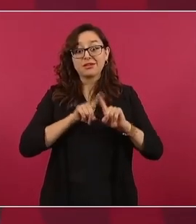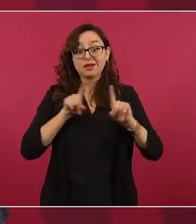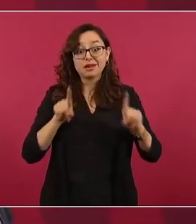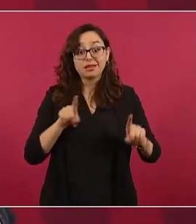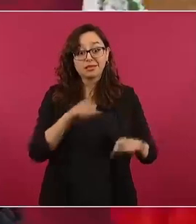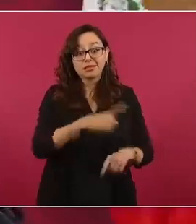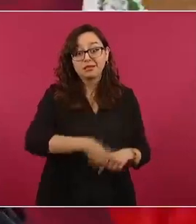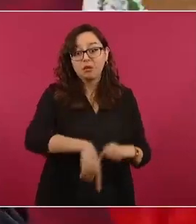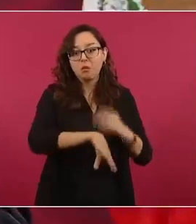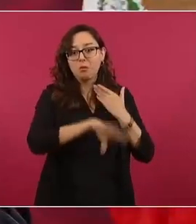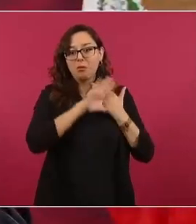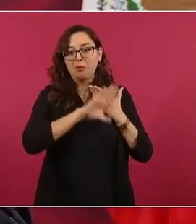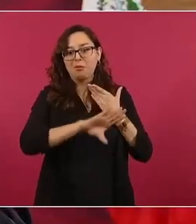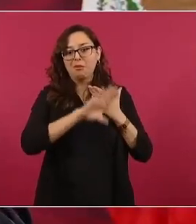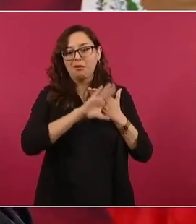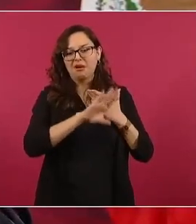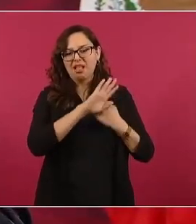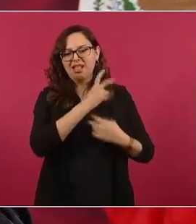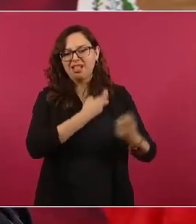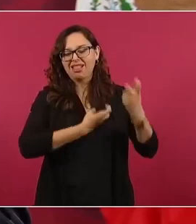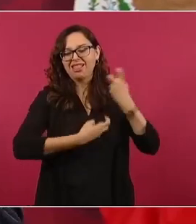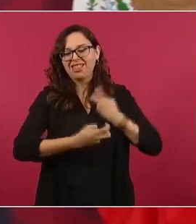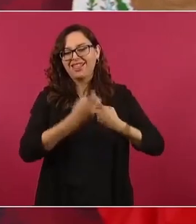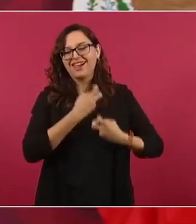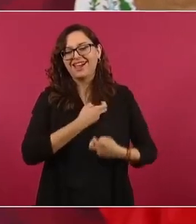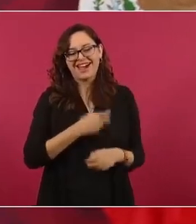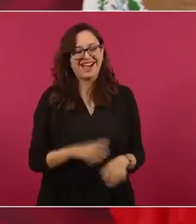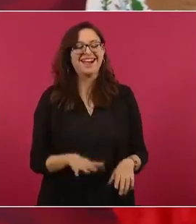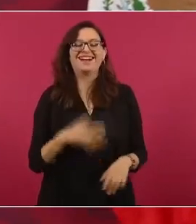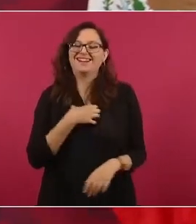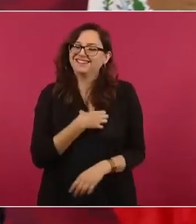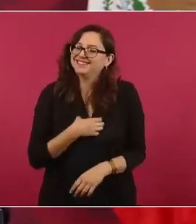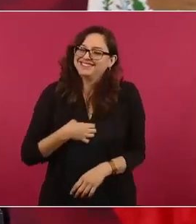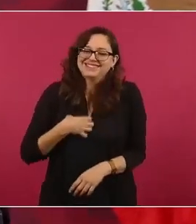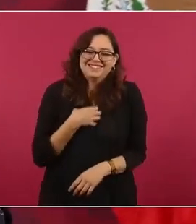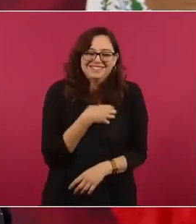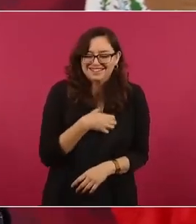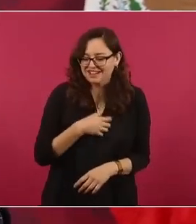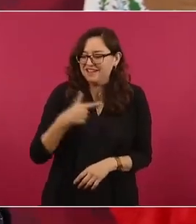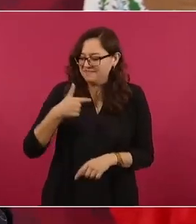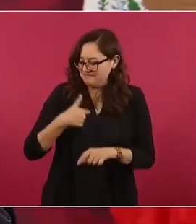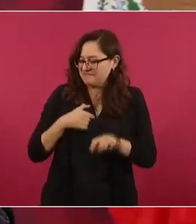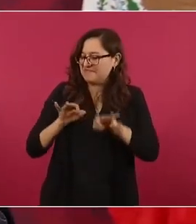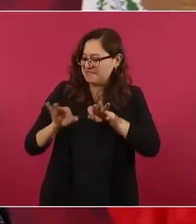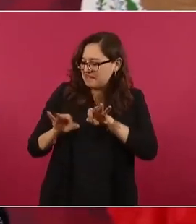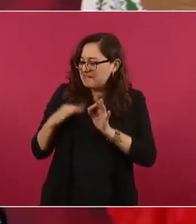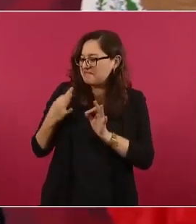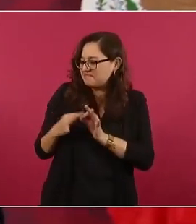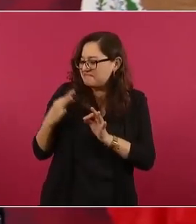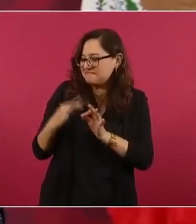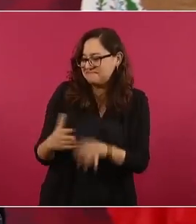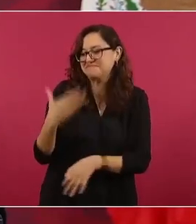pues es que vamos bien. Pero además vamos muy bien,